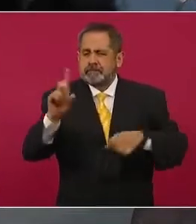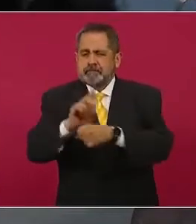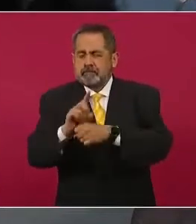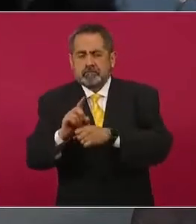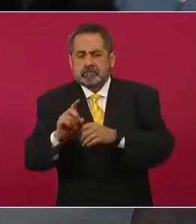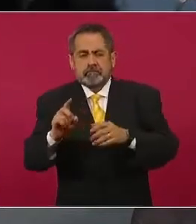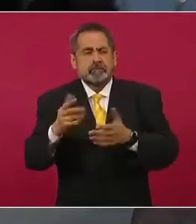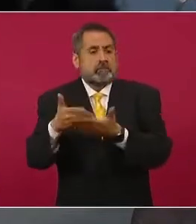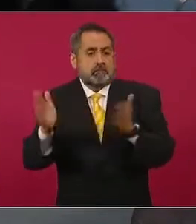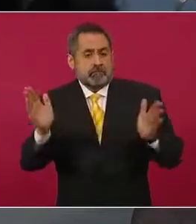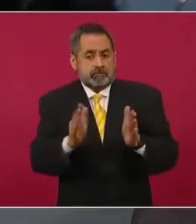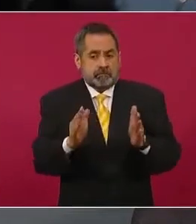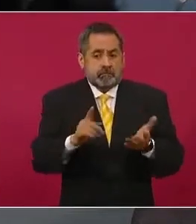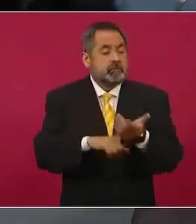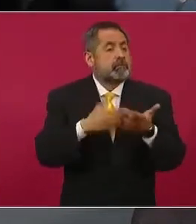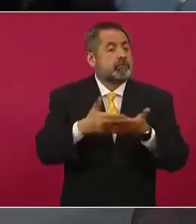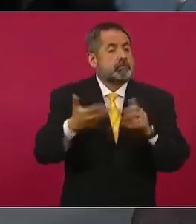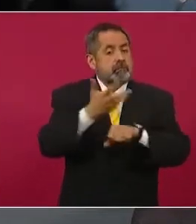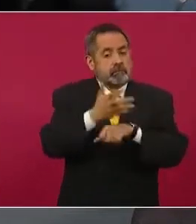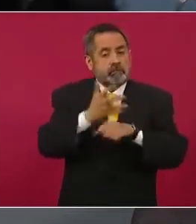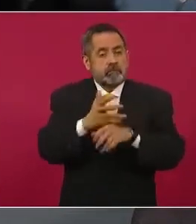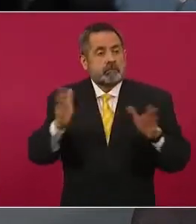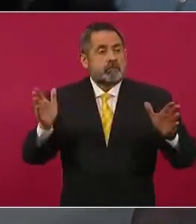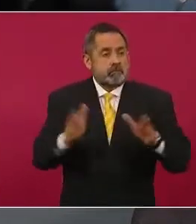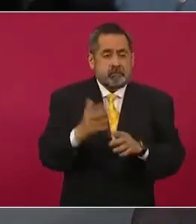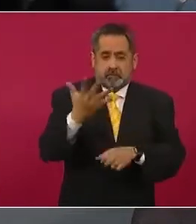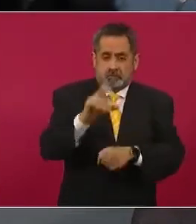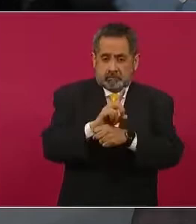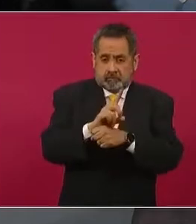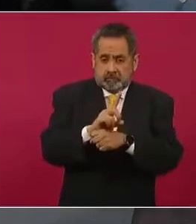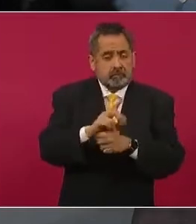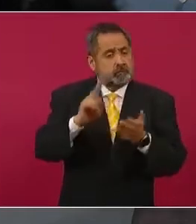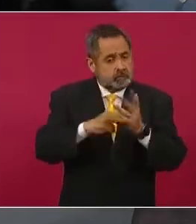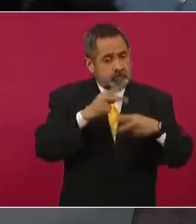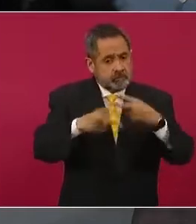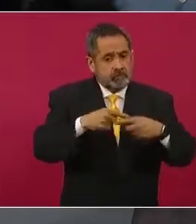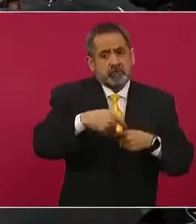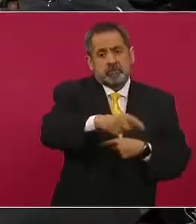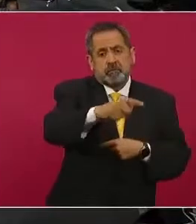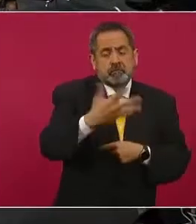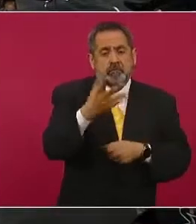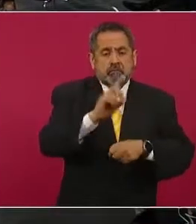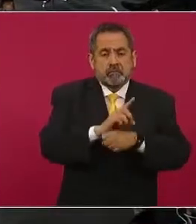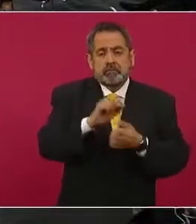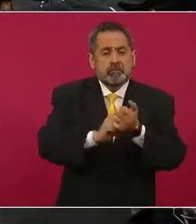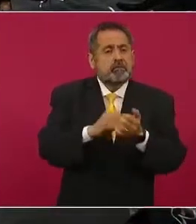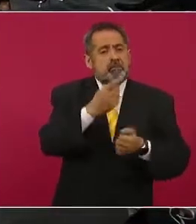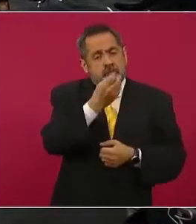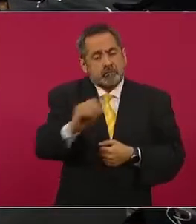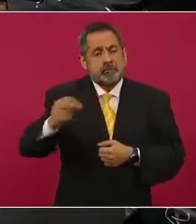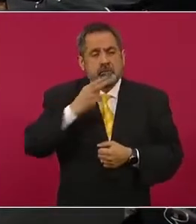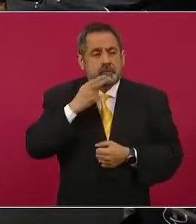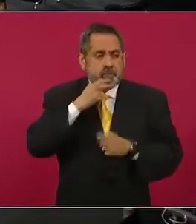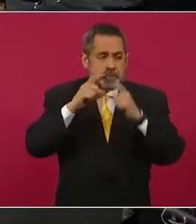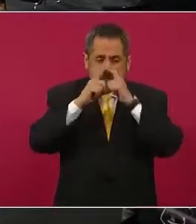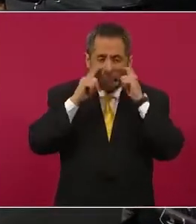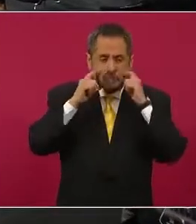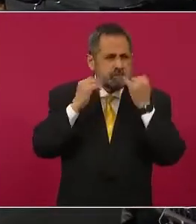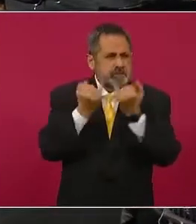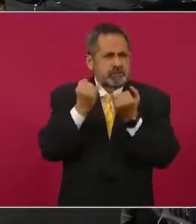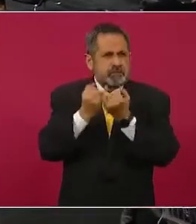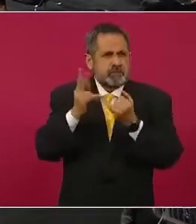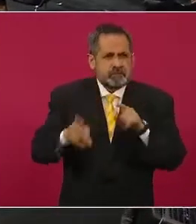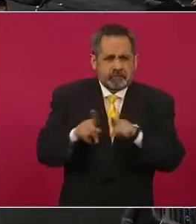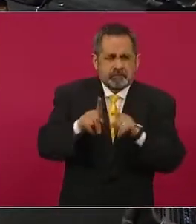Unidos lo había reducido a cinco días y luego te reincorporas a trabajar cinco días usando obligatoriamente el cubrebocas. ¿Es todo